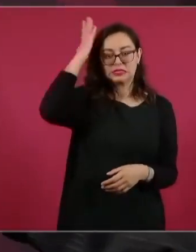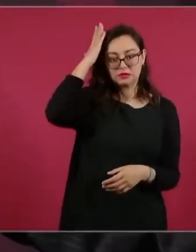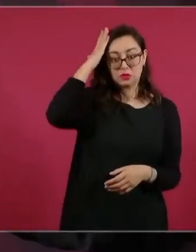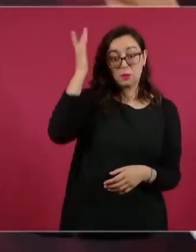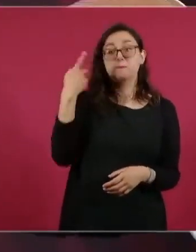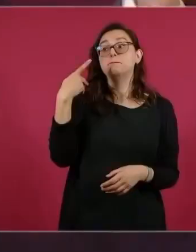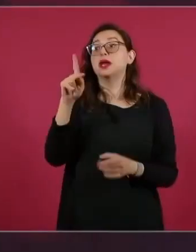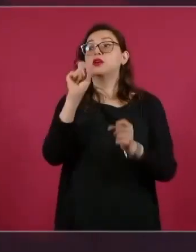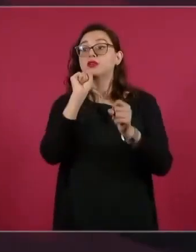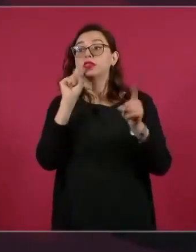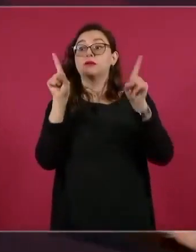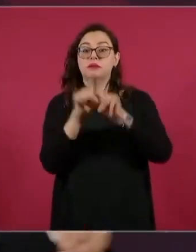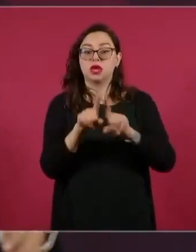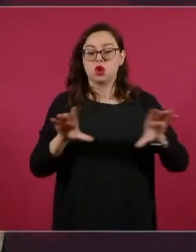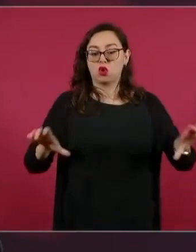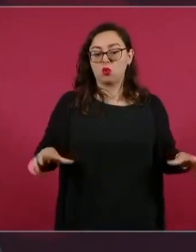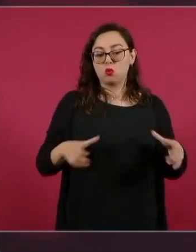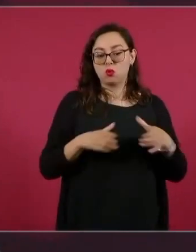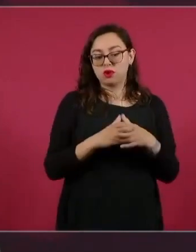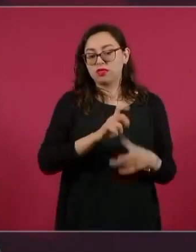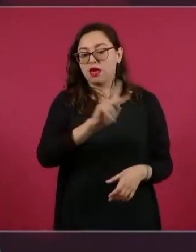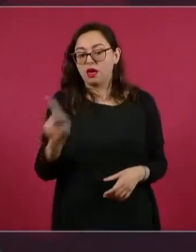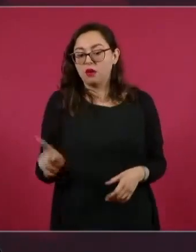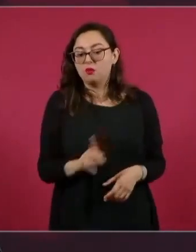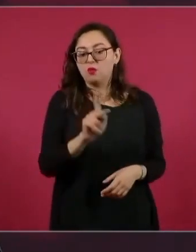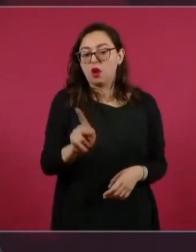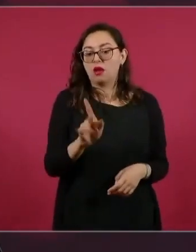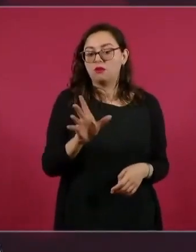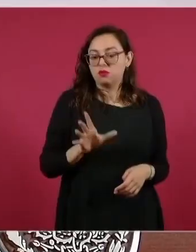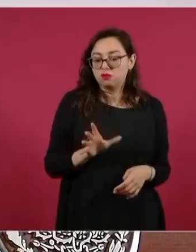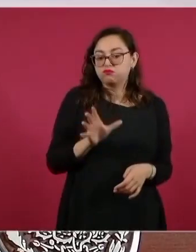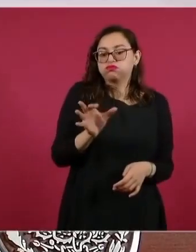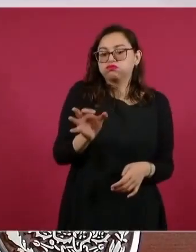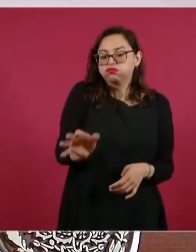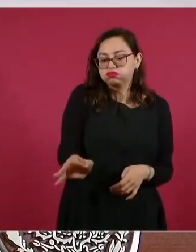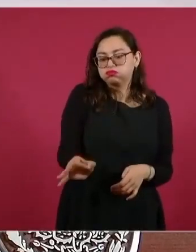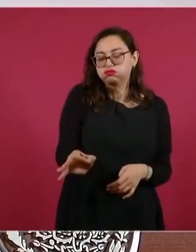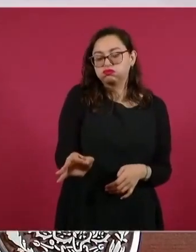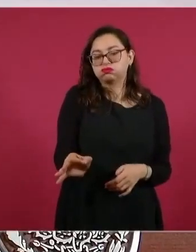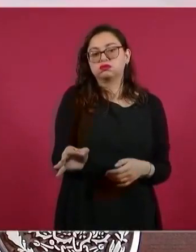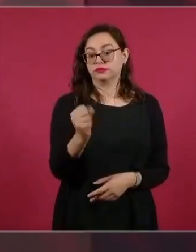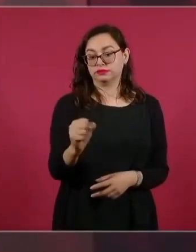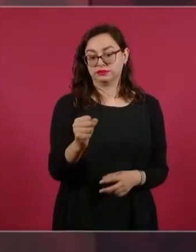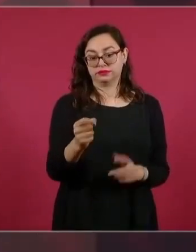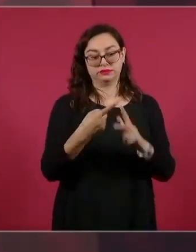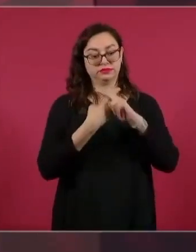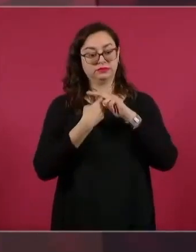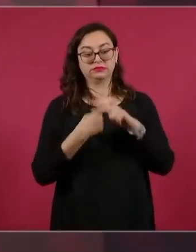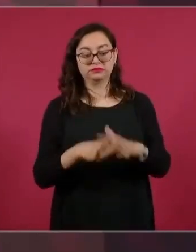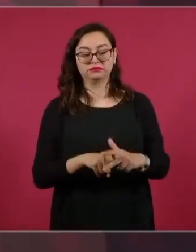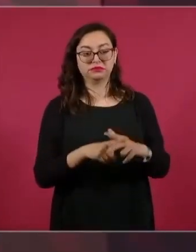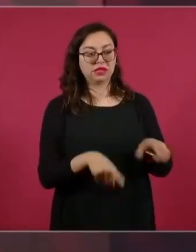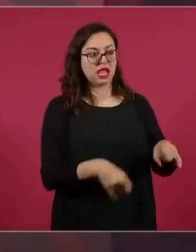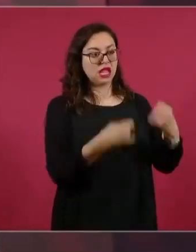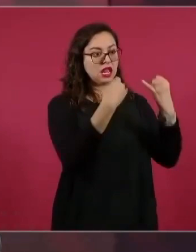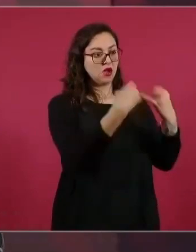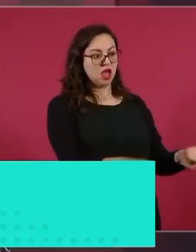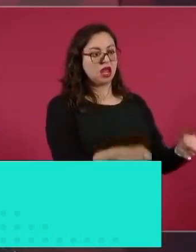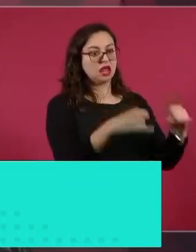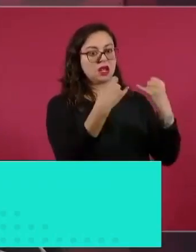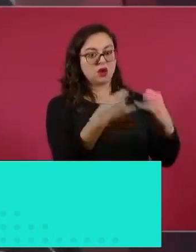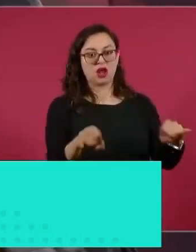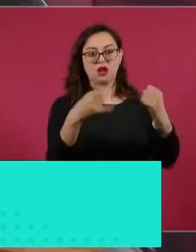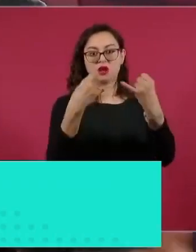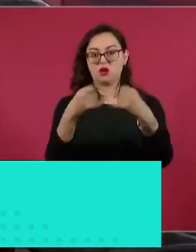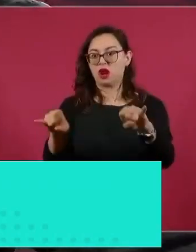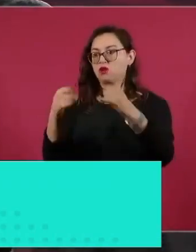se podrán lograr acuerdos para ampliarlos y que sean universales. Esto va a significar que